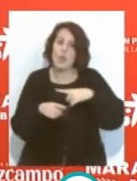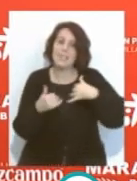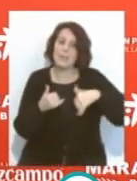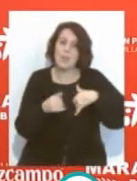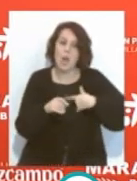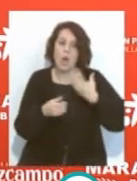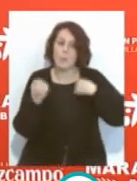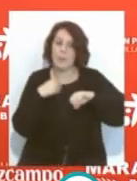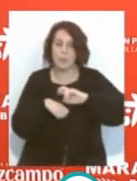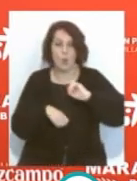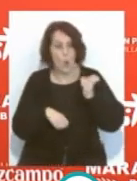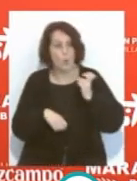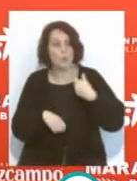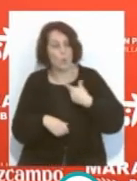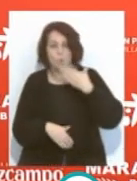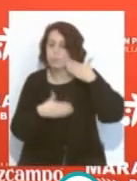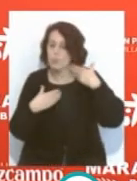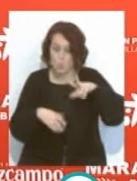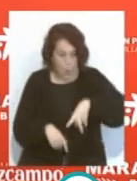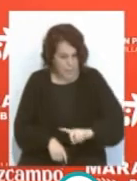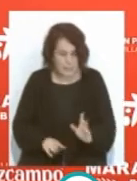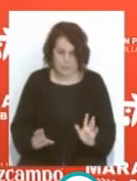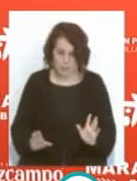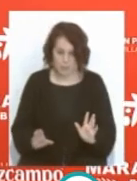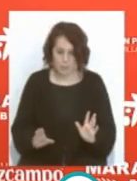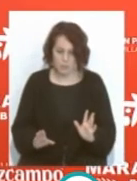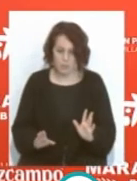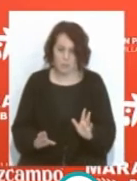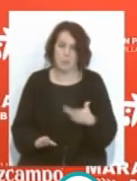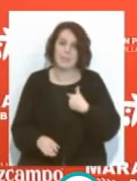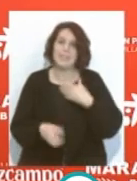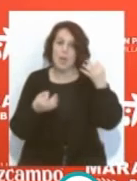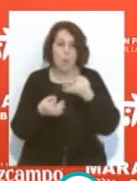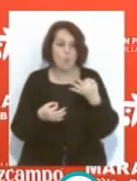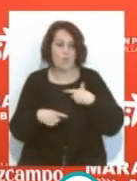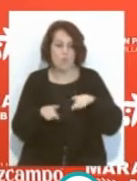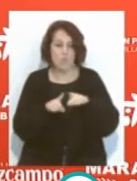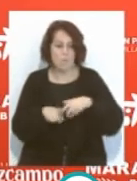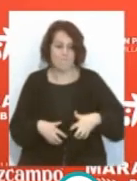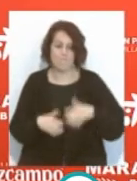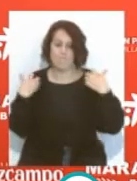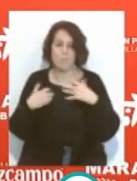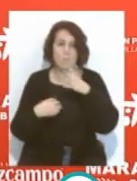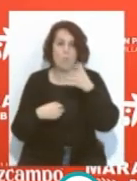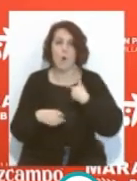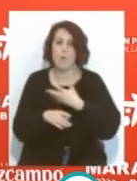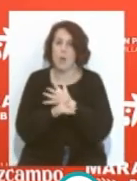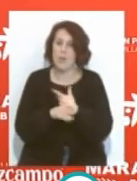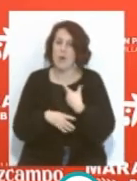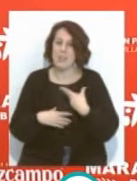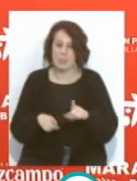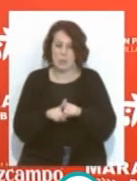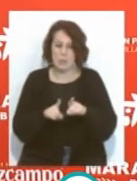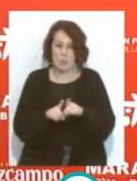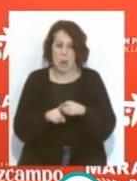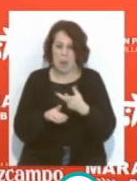otro comportamiento no estoy orgulloso de ese comportamiento fruto seguramente de la cólera que sentí en ese momento por la lesión y de la impotencia por la